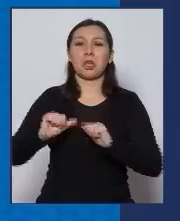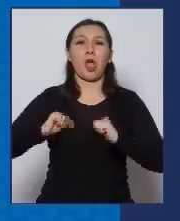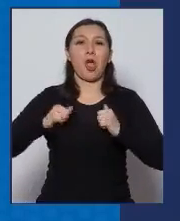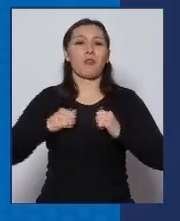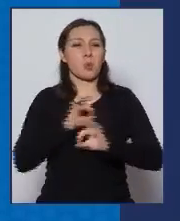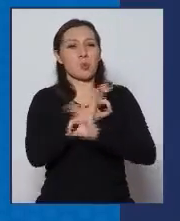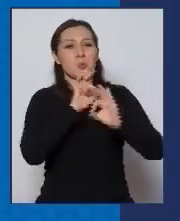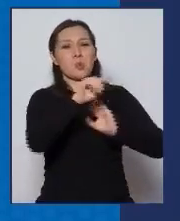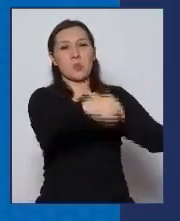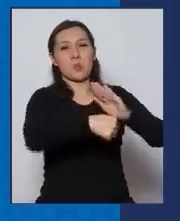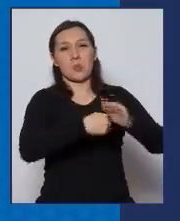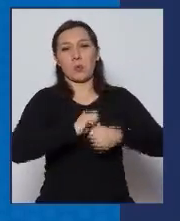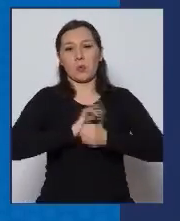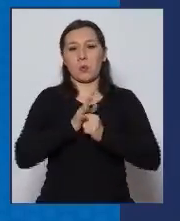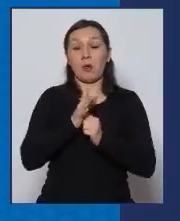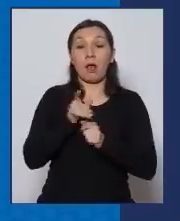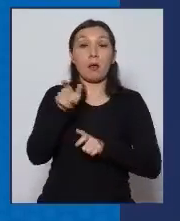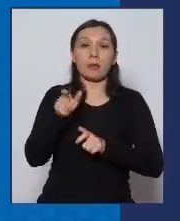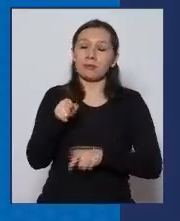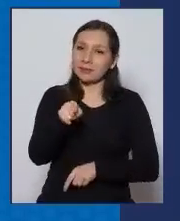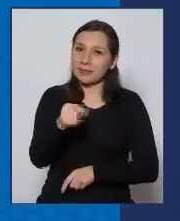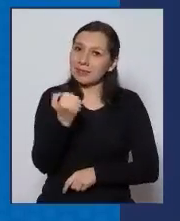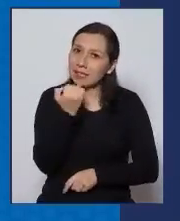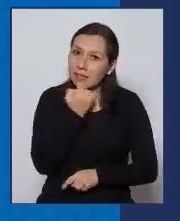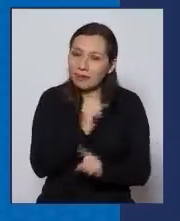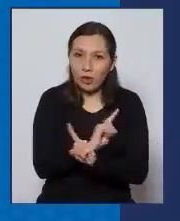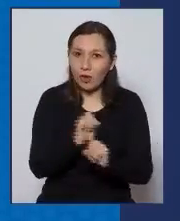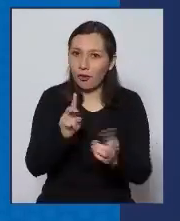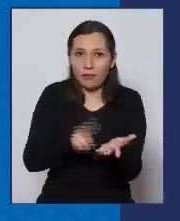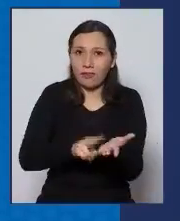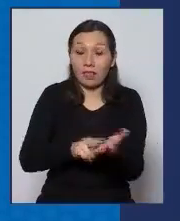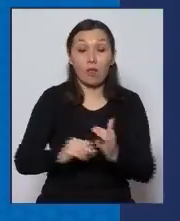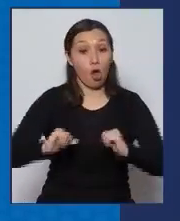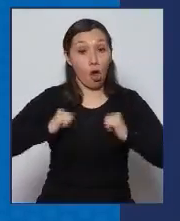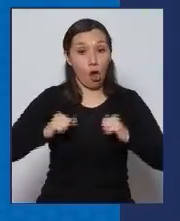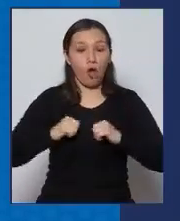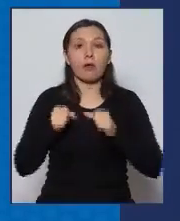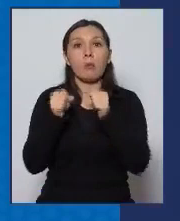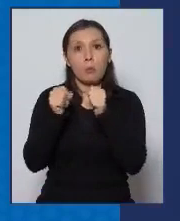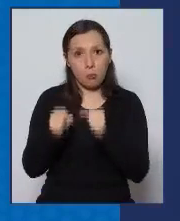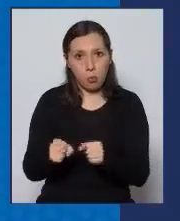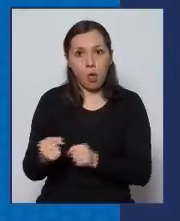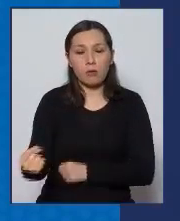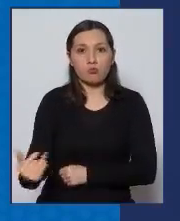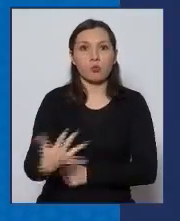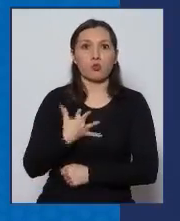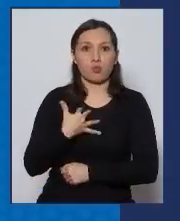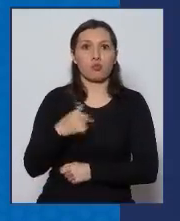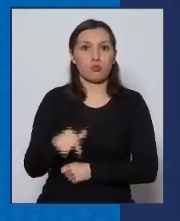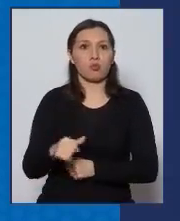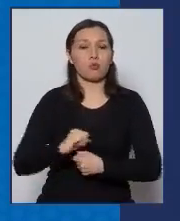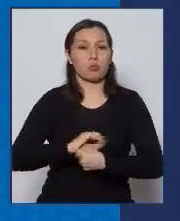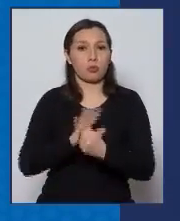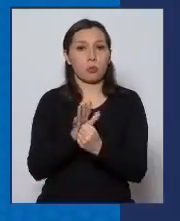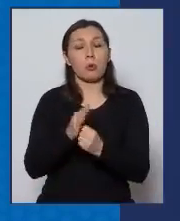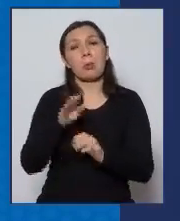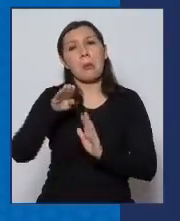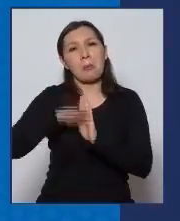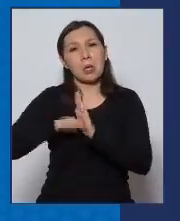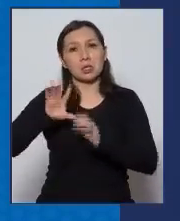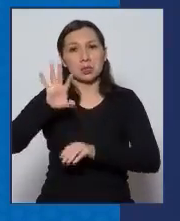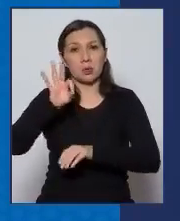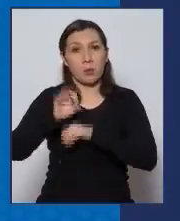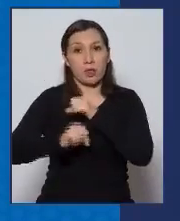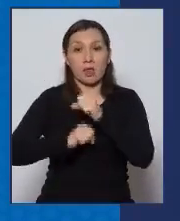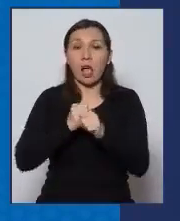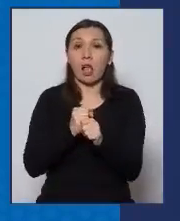más joven es una apreciación incorrecta los jóvenes, la gente incluso menor de 50